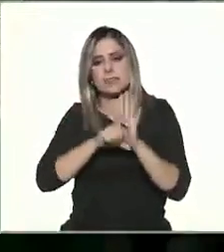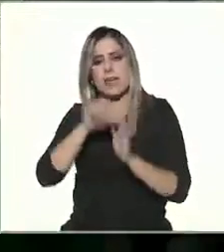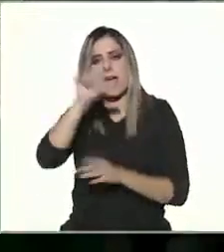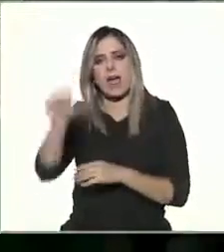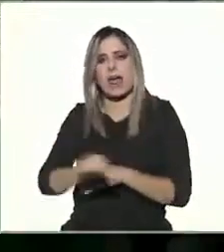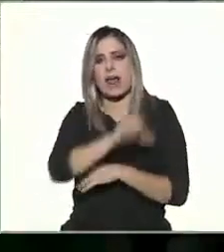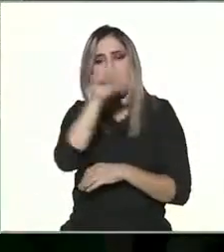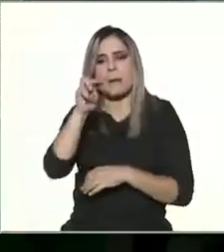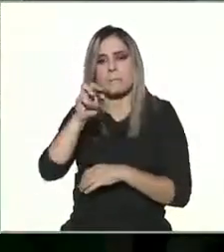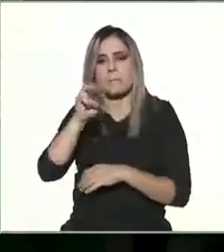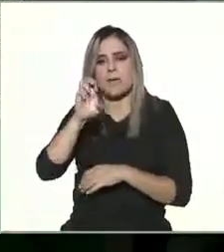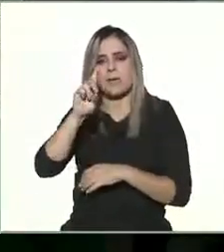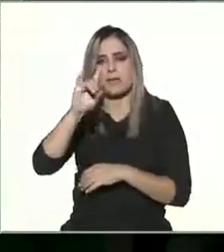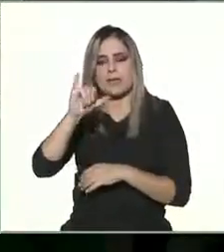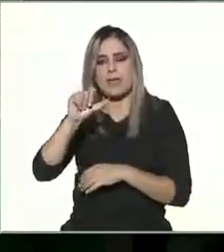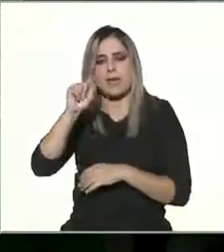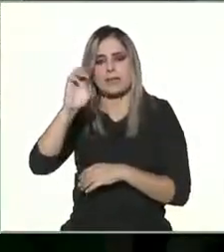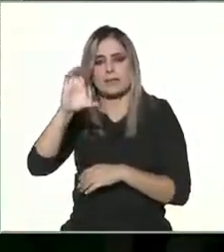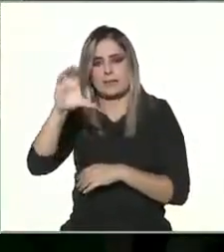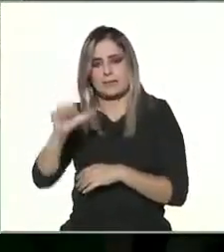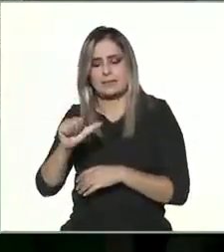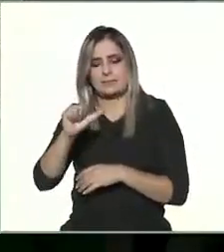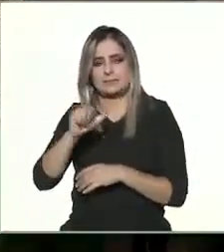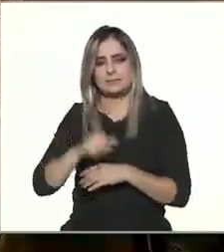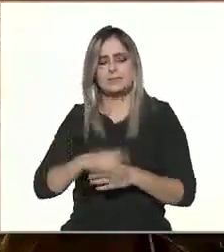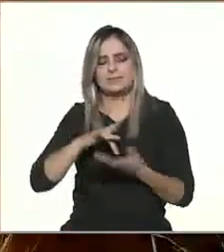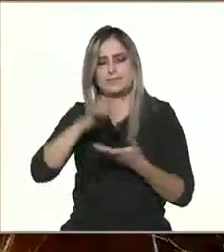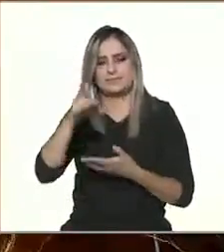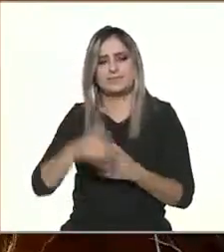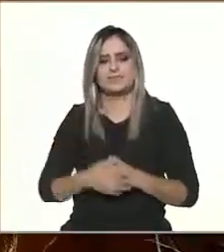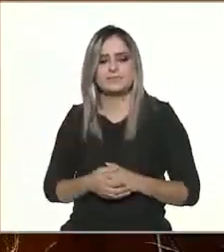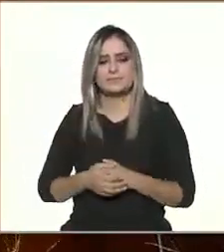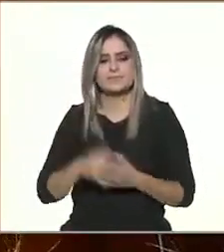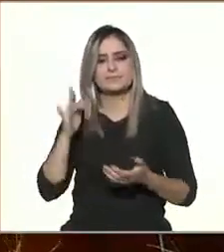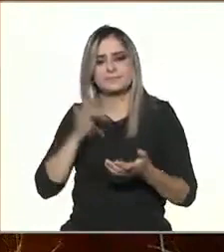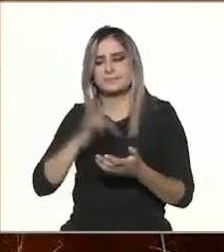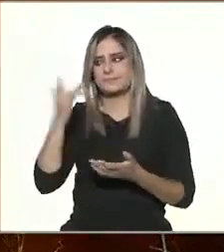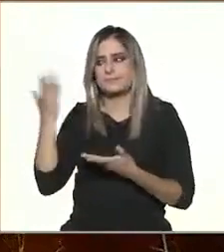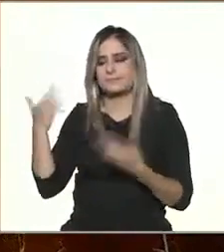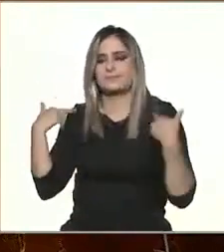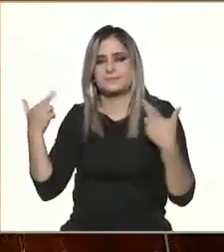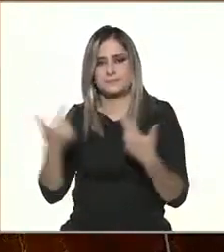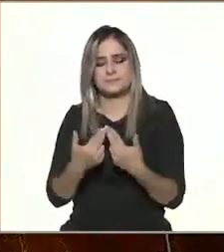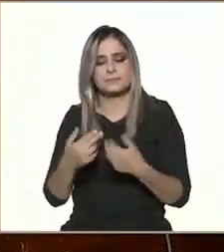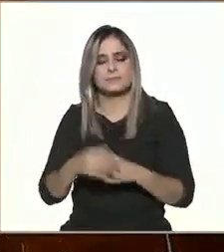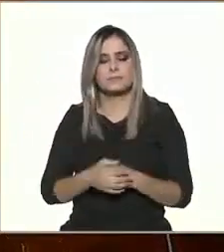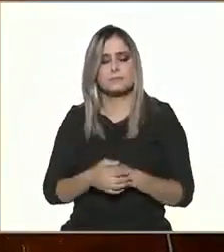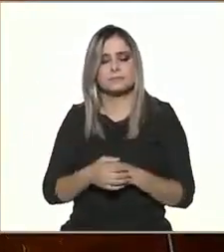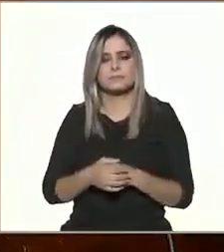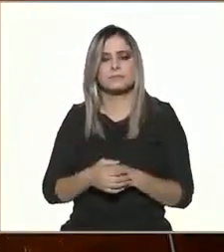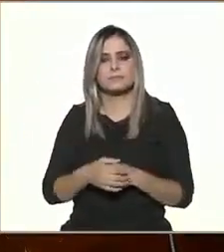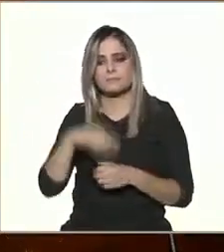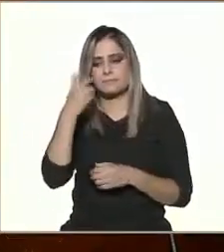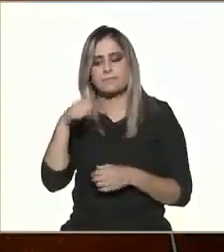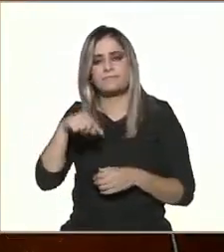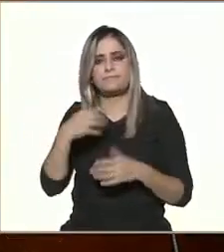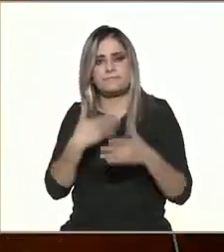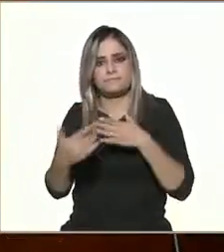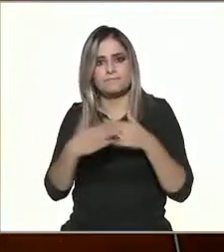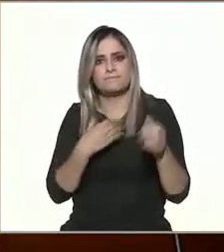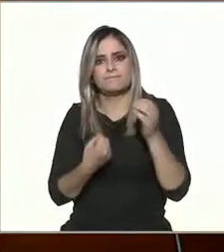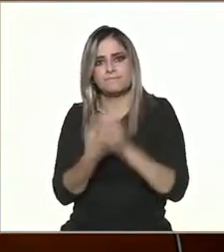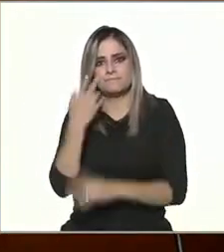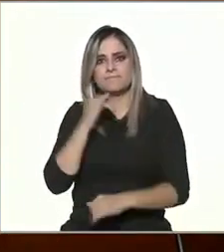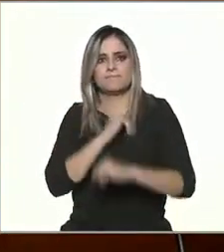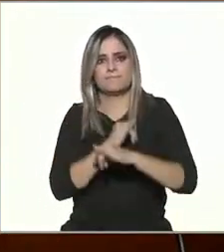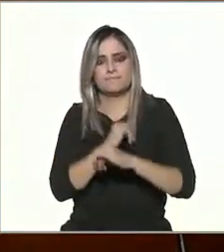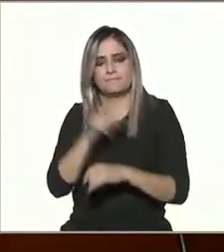arroba Mediateca Enal. Muchas gracias. Gracias a la maestra. Si hablamos de auge de Internet en